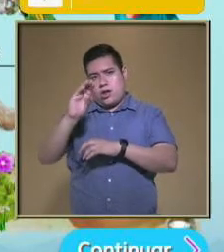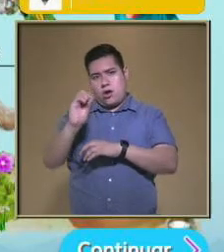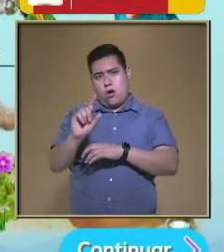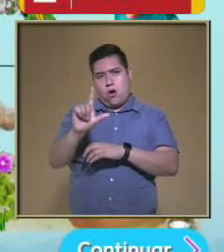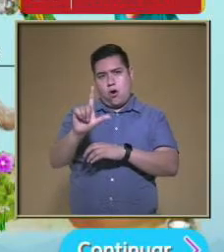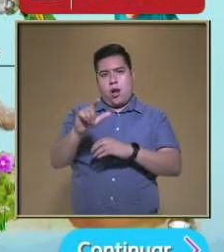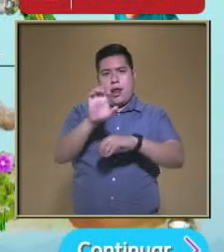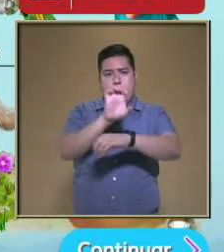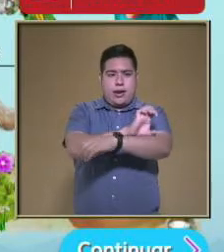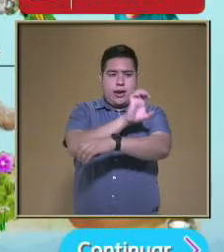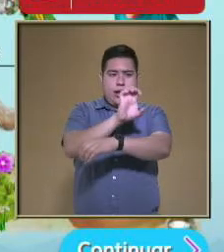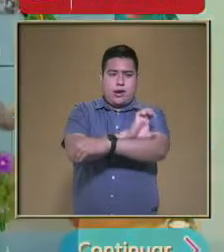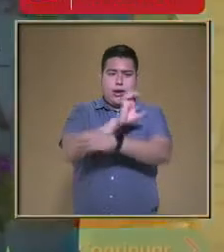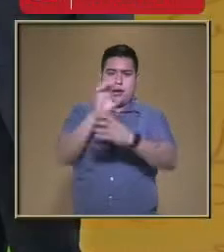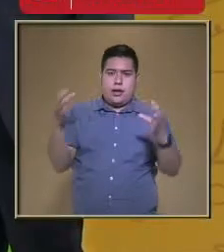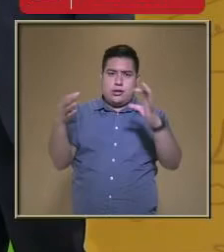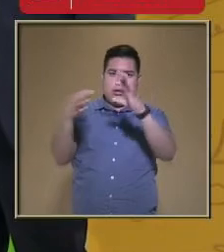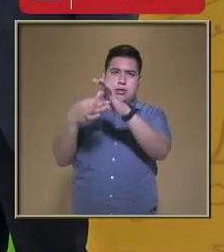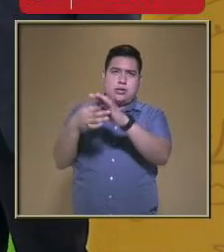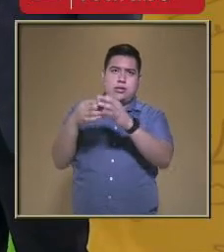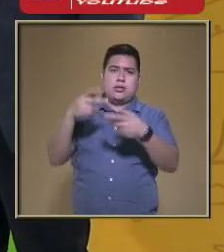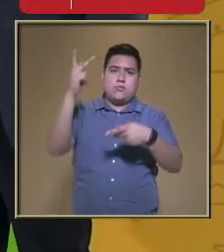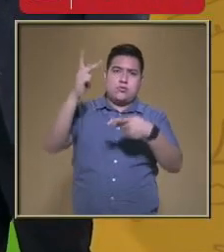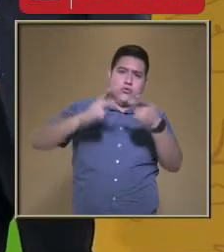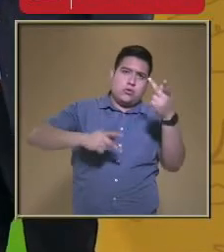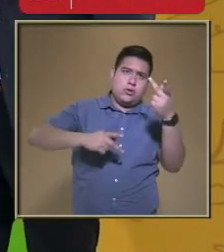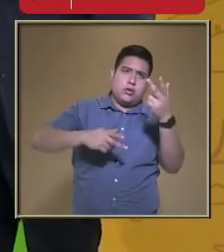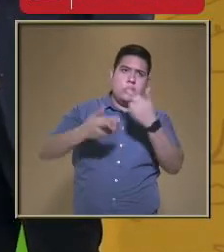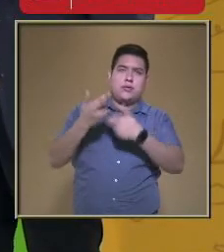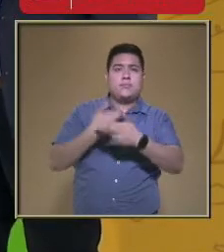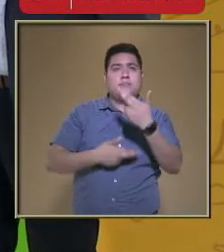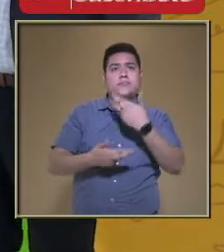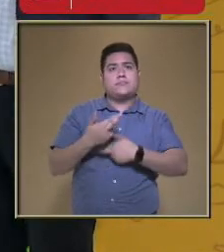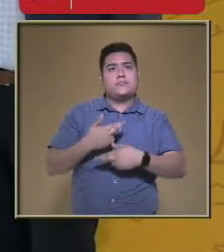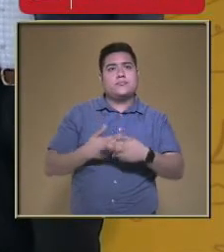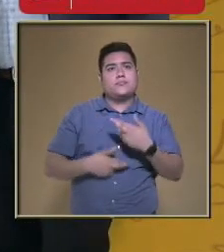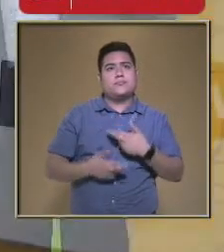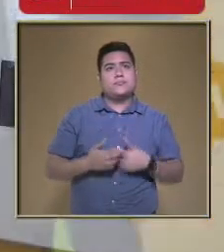Vamos a hacer una pausa En este momento Tenemos un corte Y enseguida continuamos